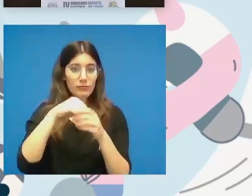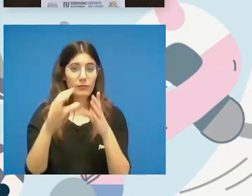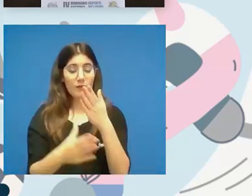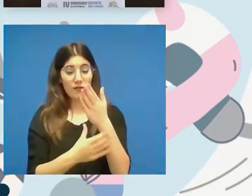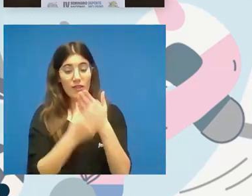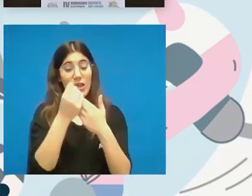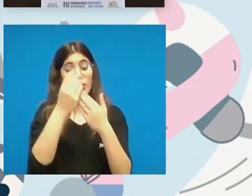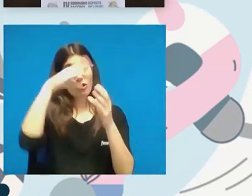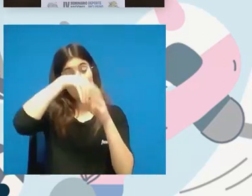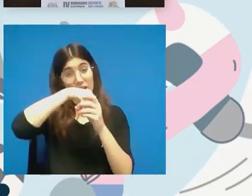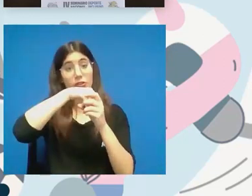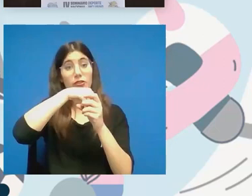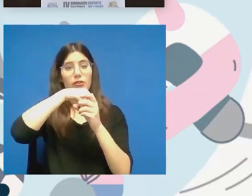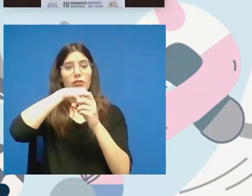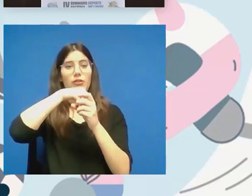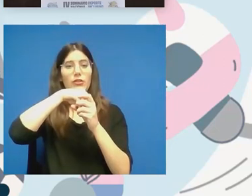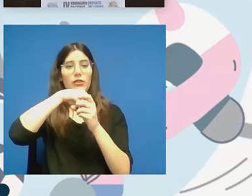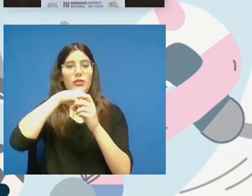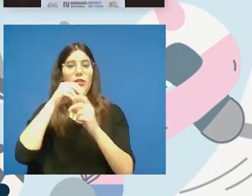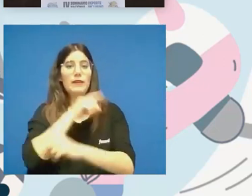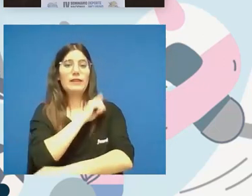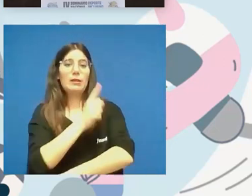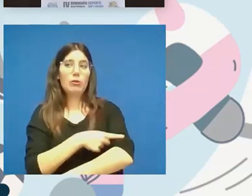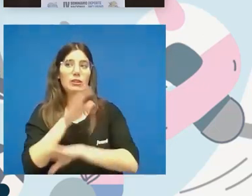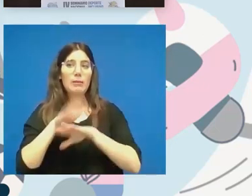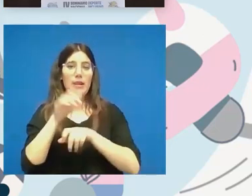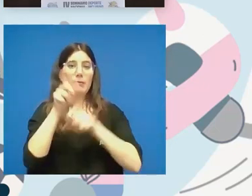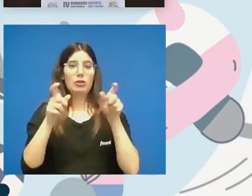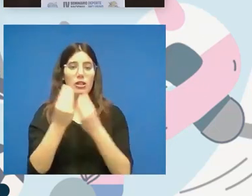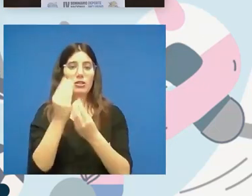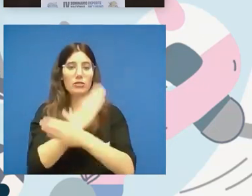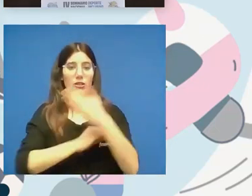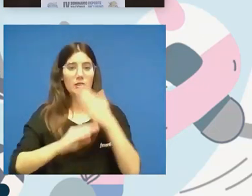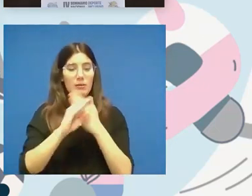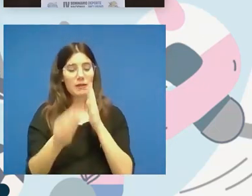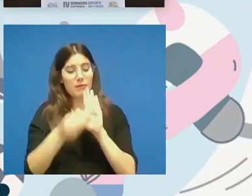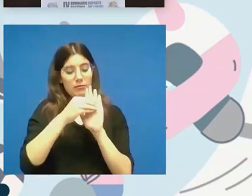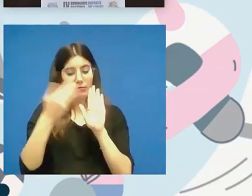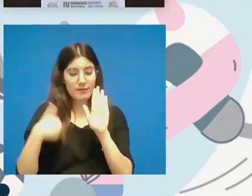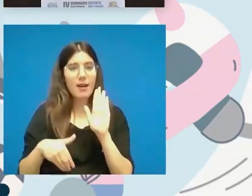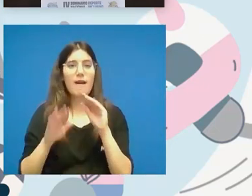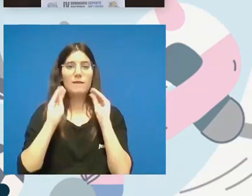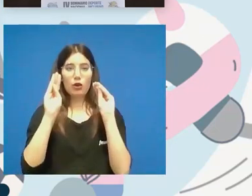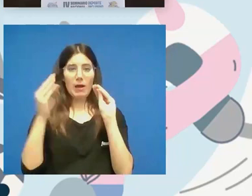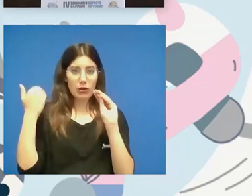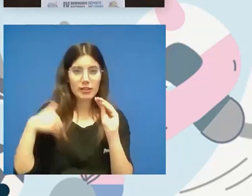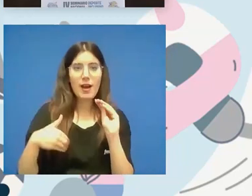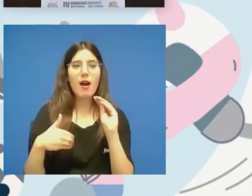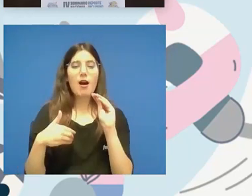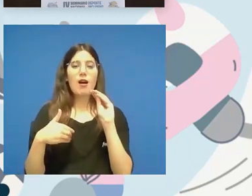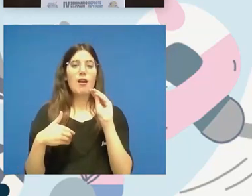vayan teniendo en su seno el deporte para personas con discapacidad introducido formado y